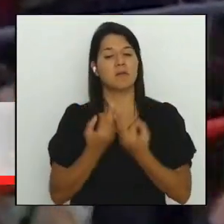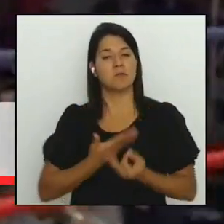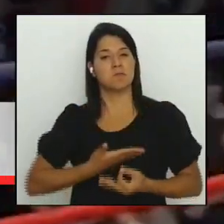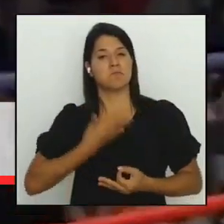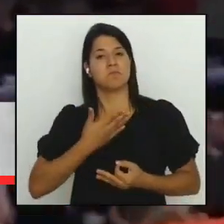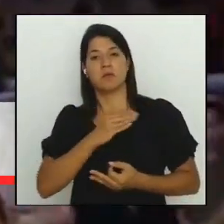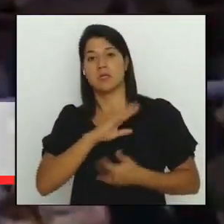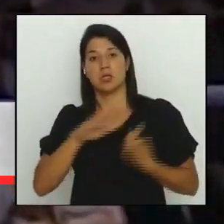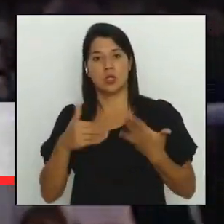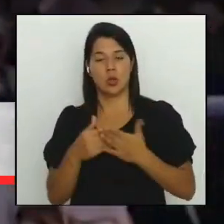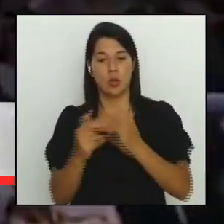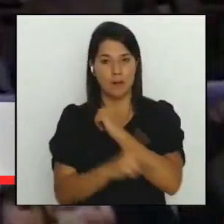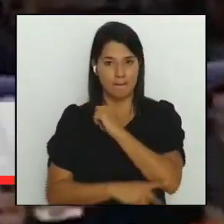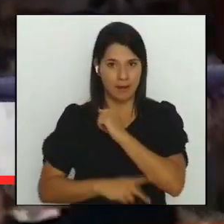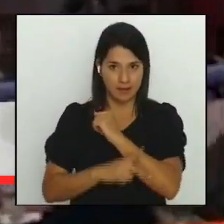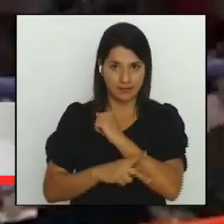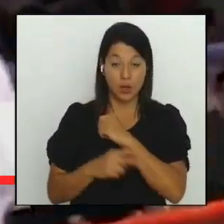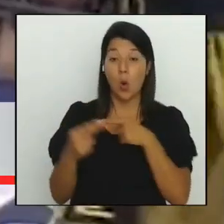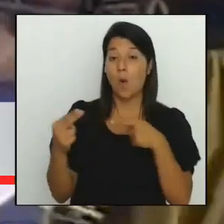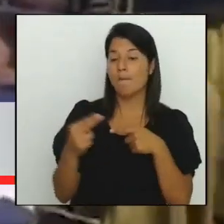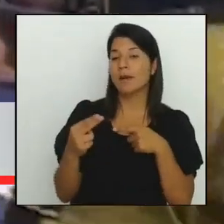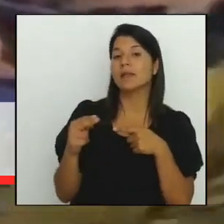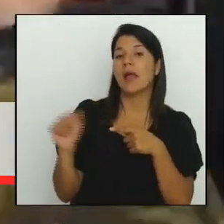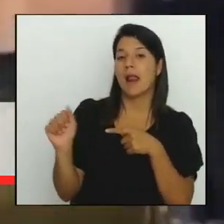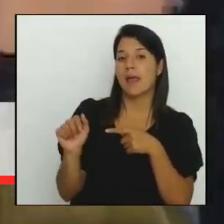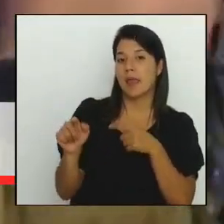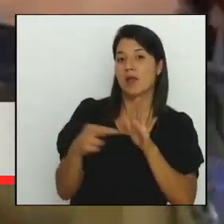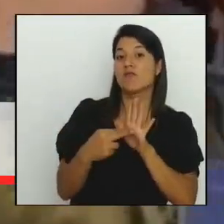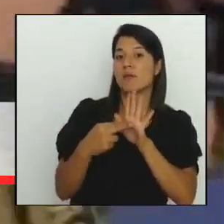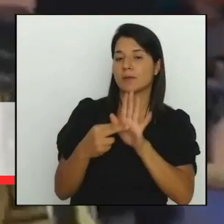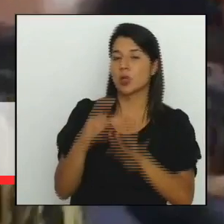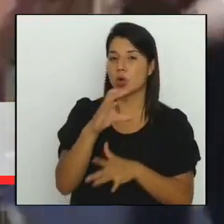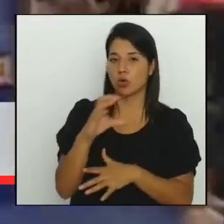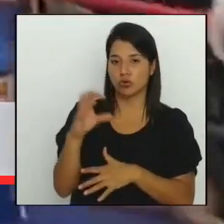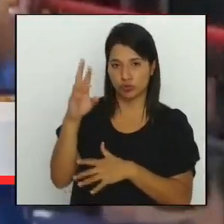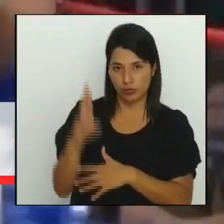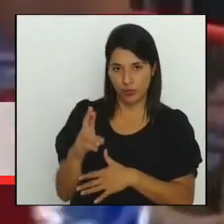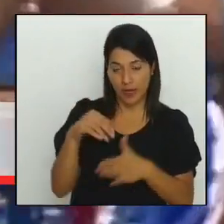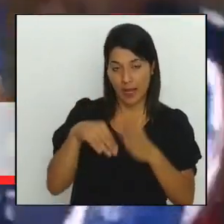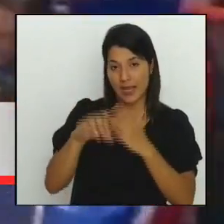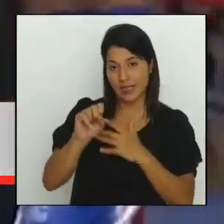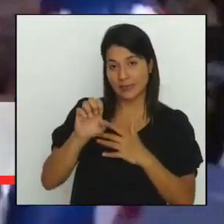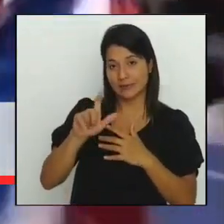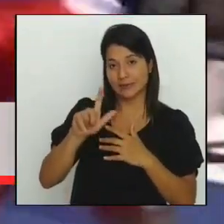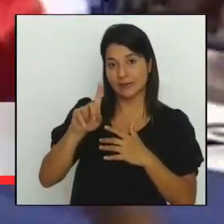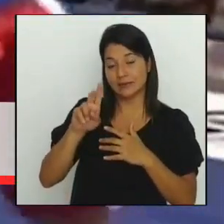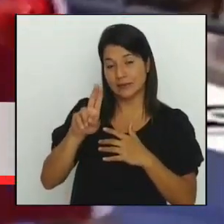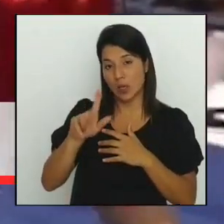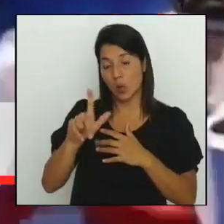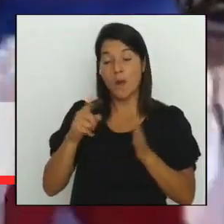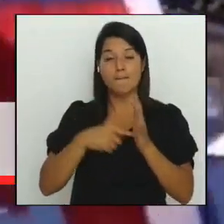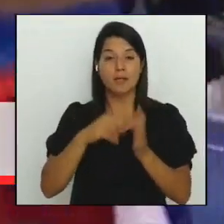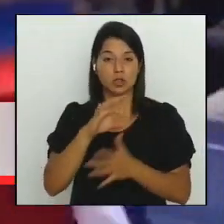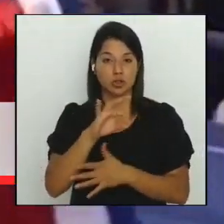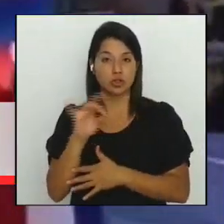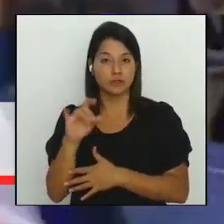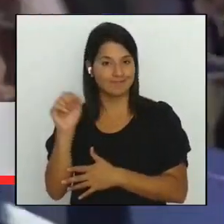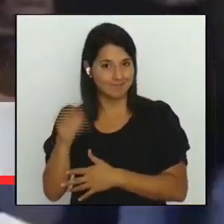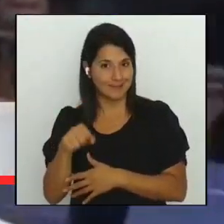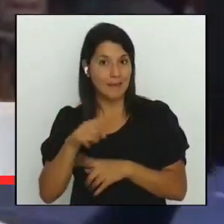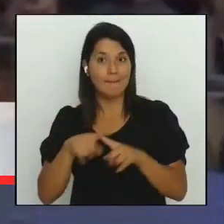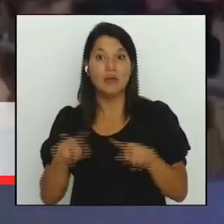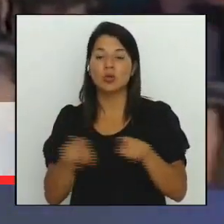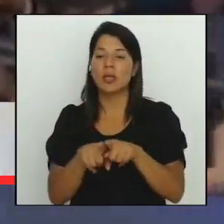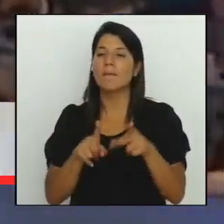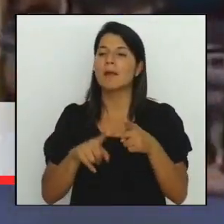Humberto Aranda no solamente representó a Costa Rica en Seúl 1988 sino que también llevó consigo la esperanza y